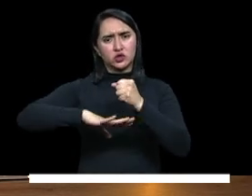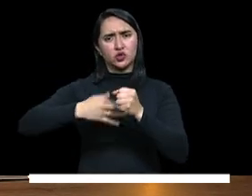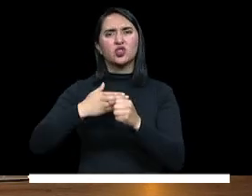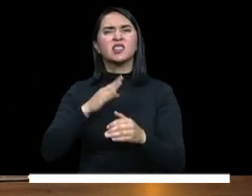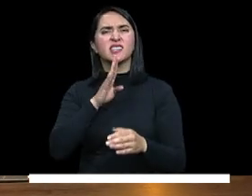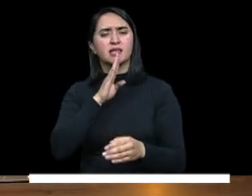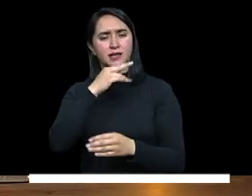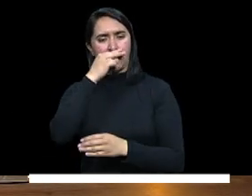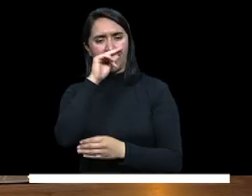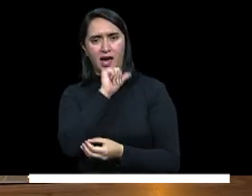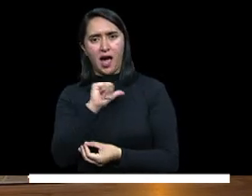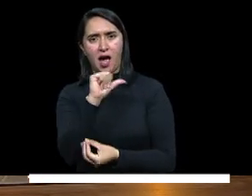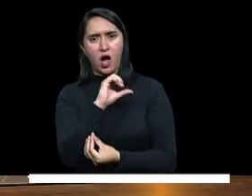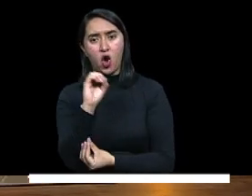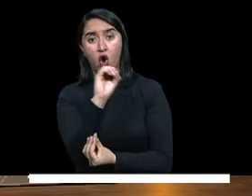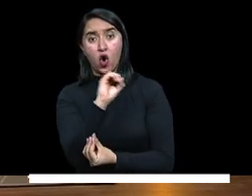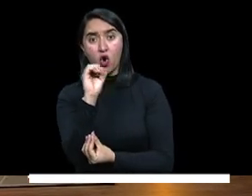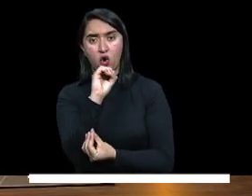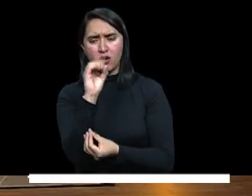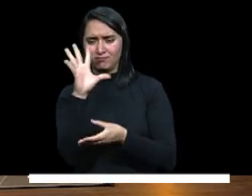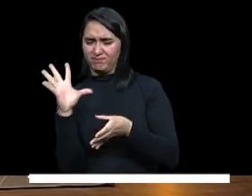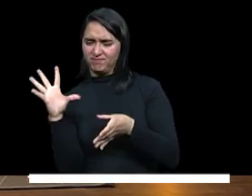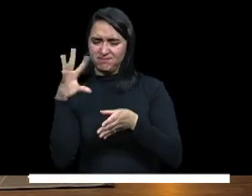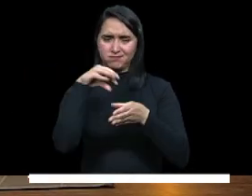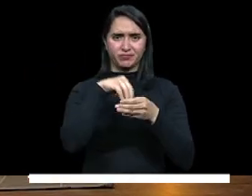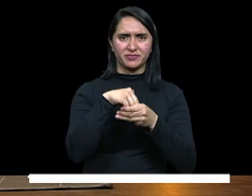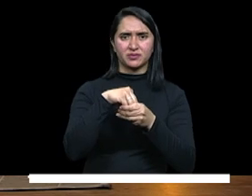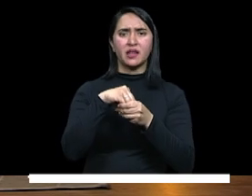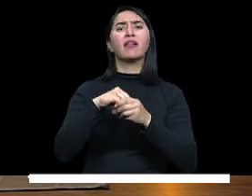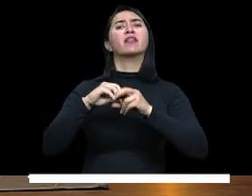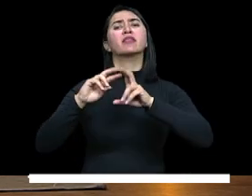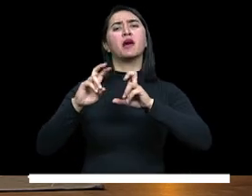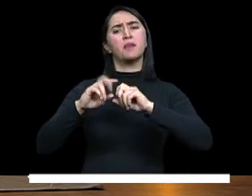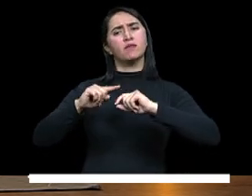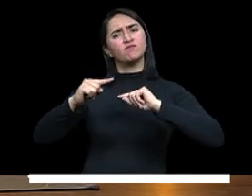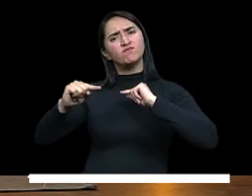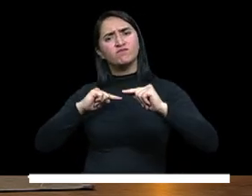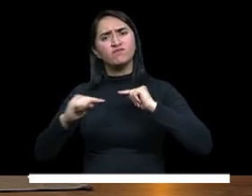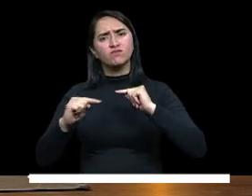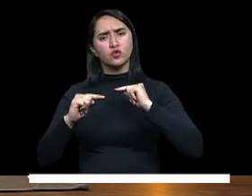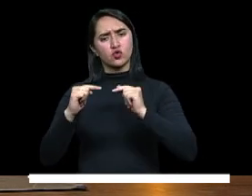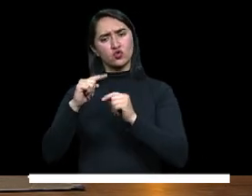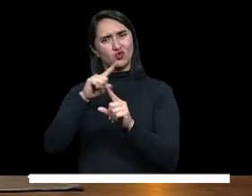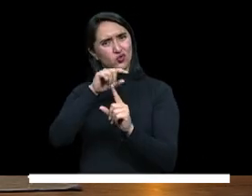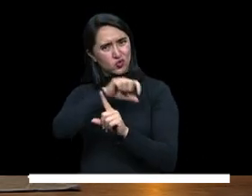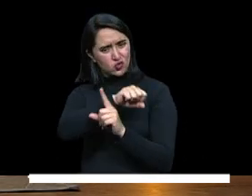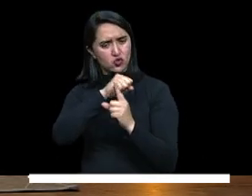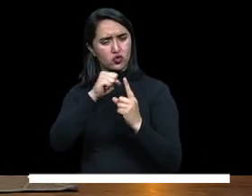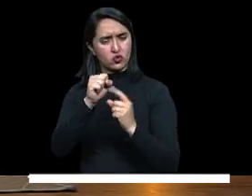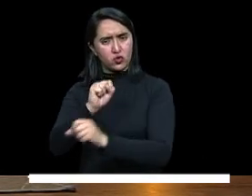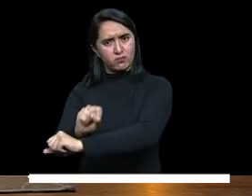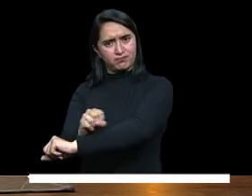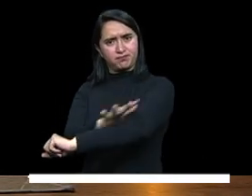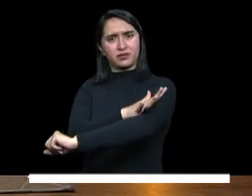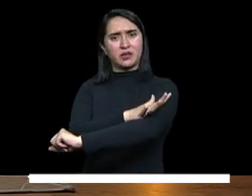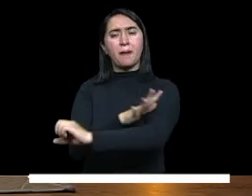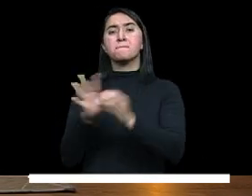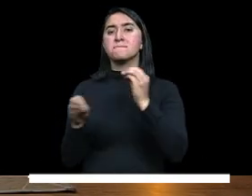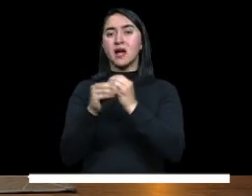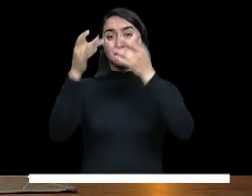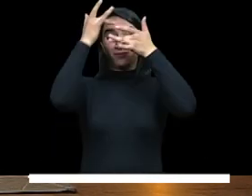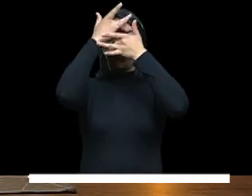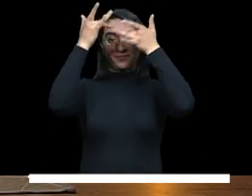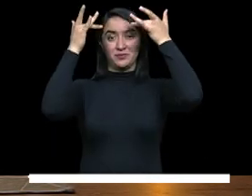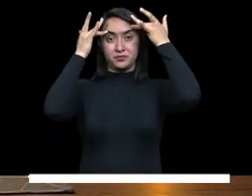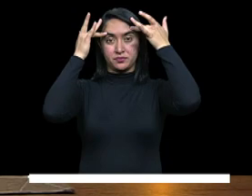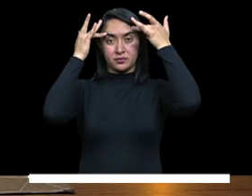niñas, incorporando las competencias socioemocionales y los temas de salud mental como una prioridad. Lo que